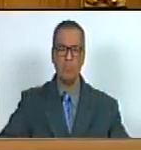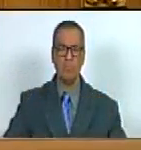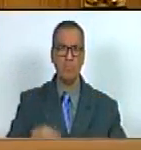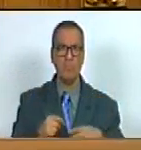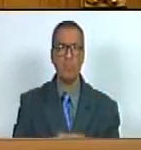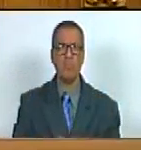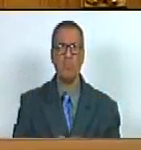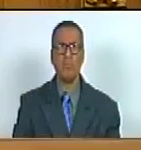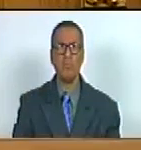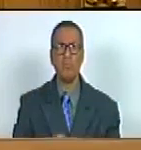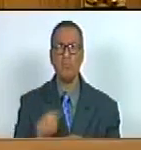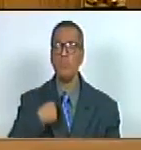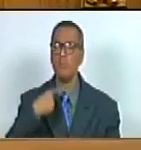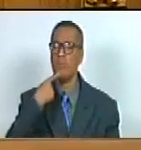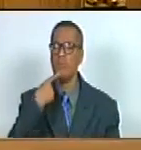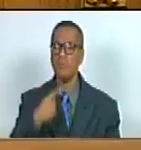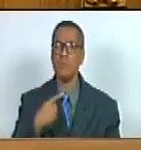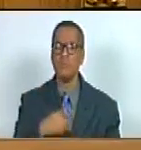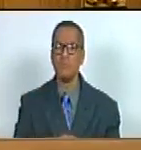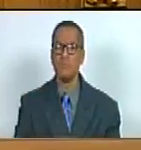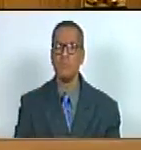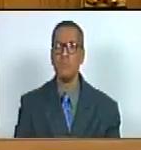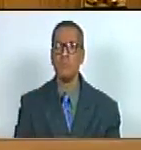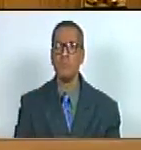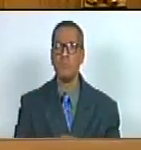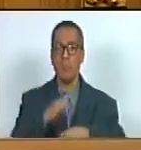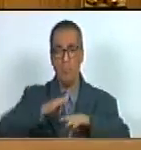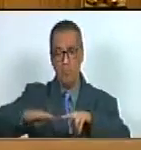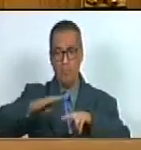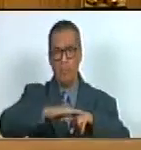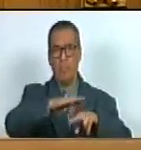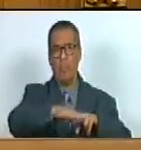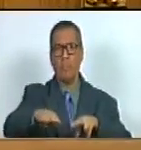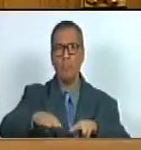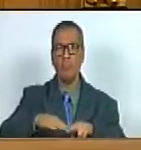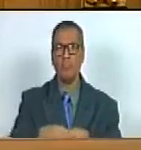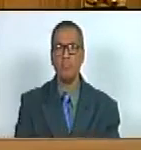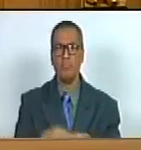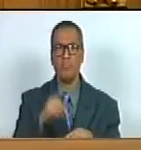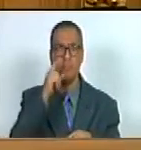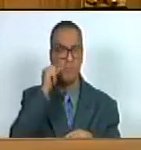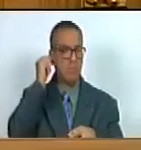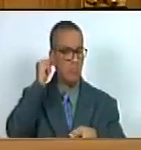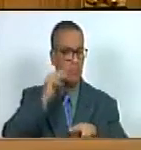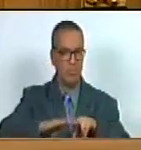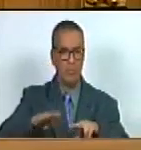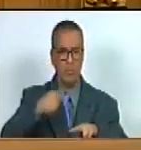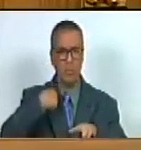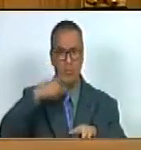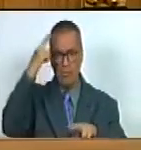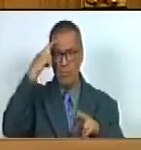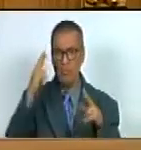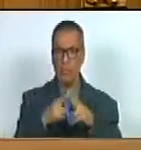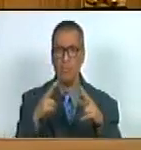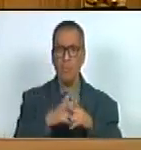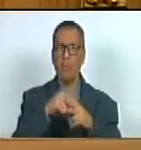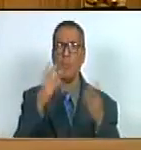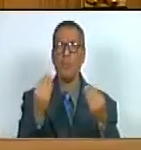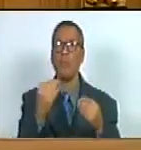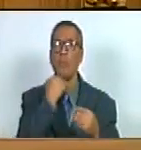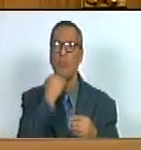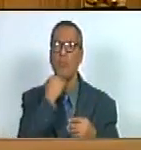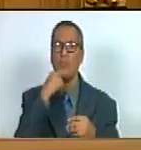al referirse a niños niñas que quienes conocemos de cerca